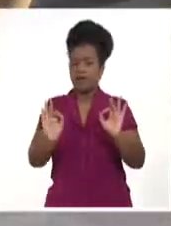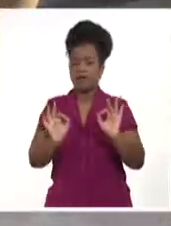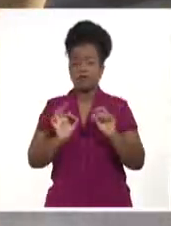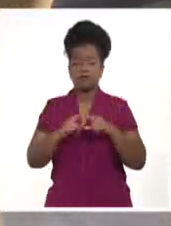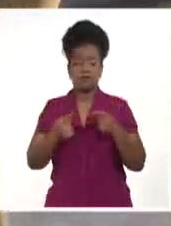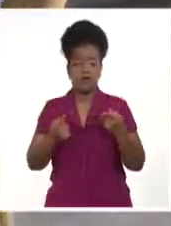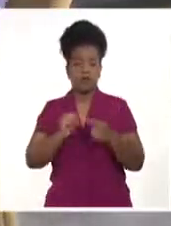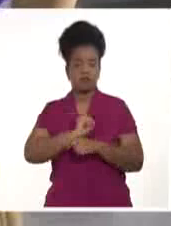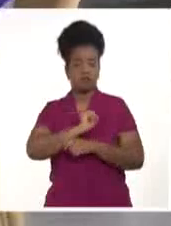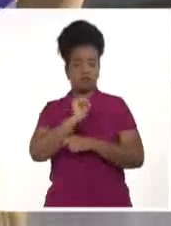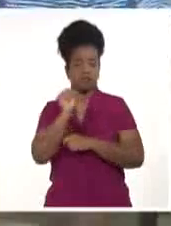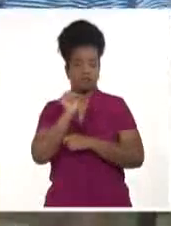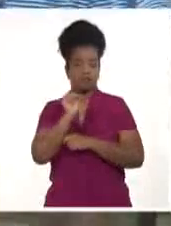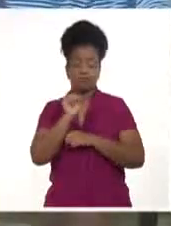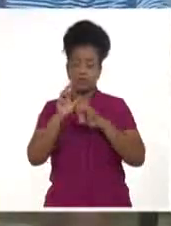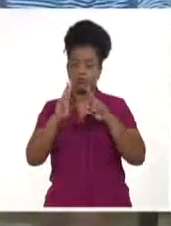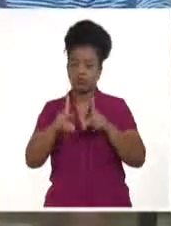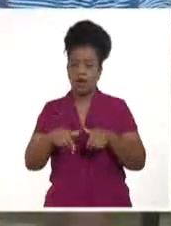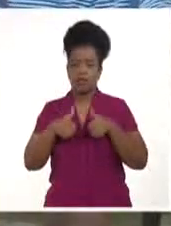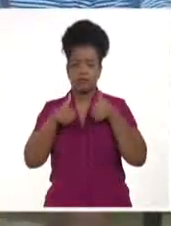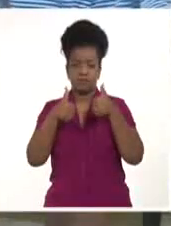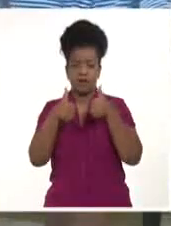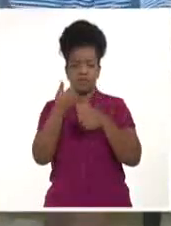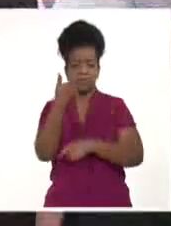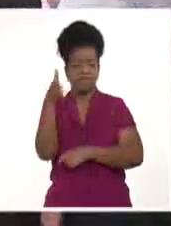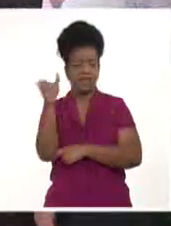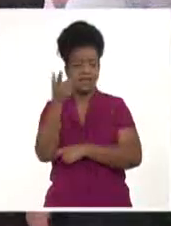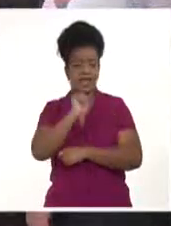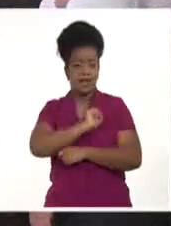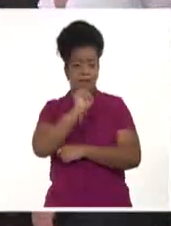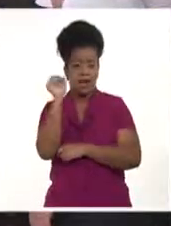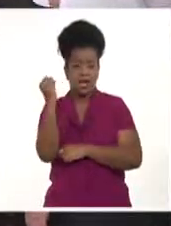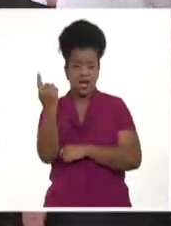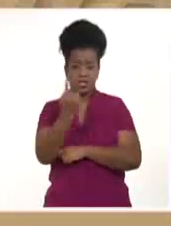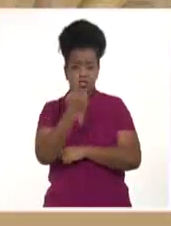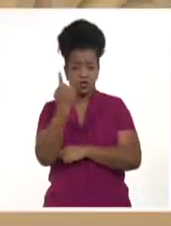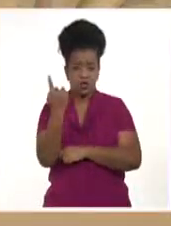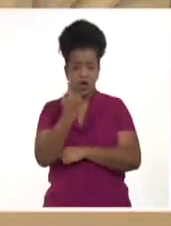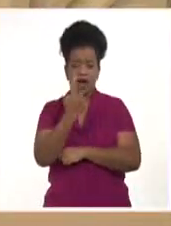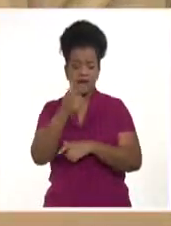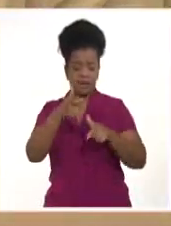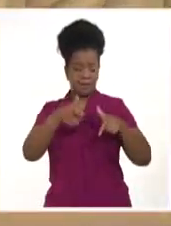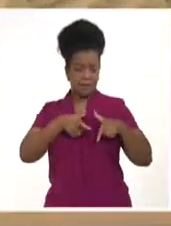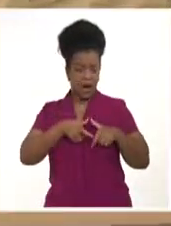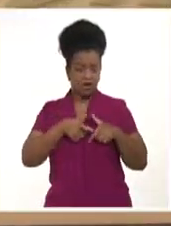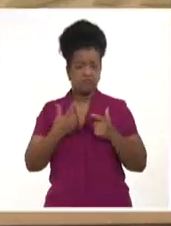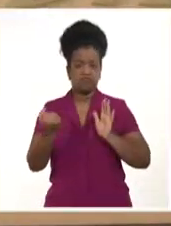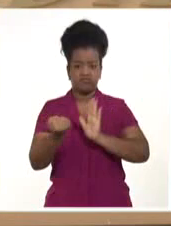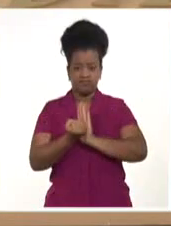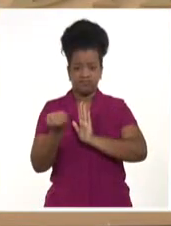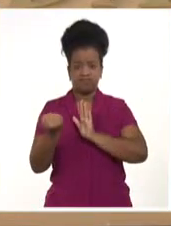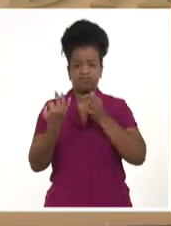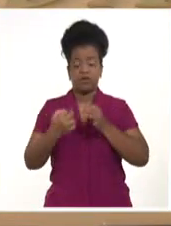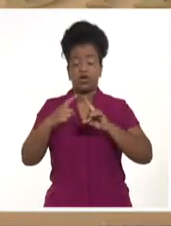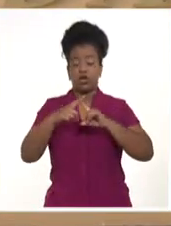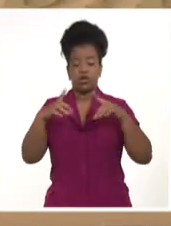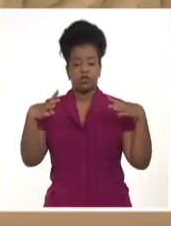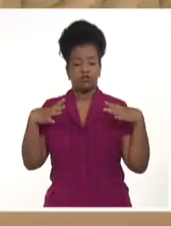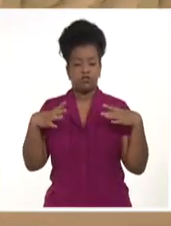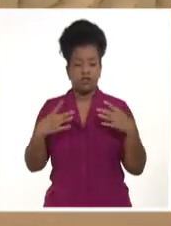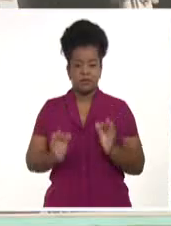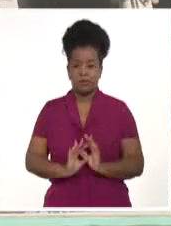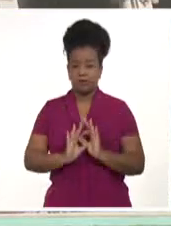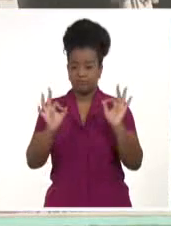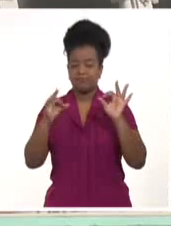triunfo, Eficiente Nacional, la bandera vanguardia nacional, el sello del valor y la certificación por un turismo más higiénico